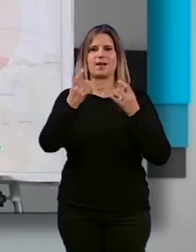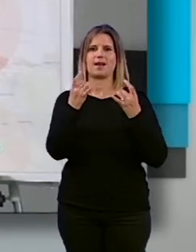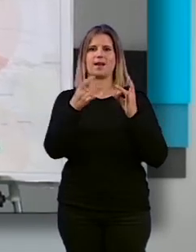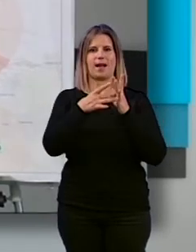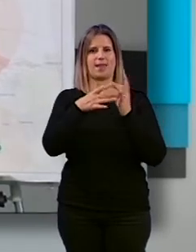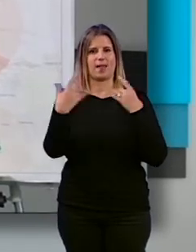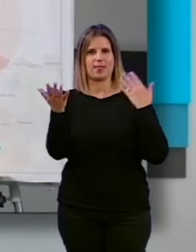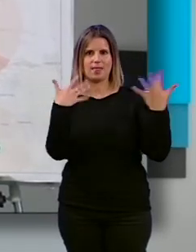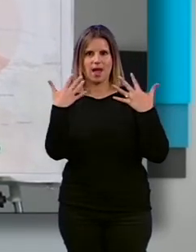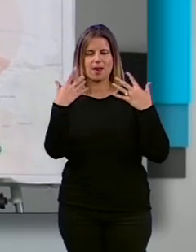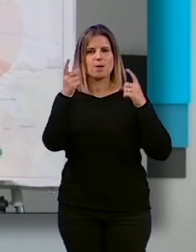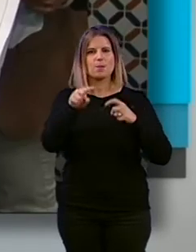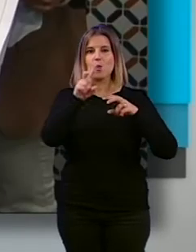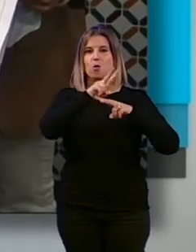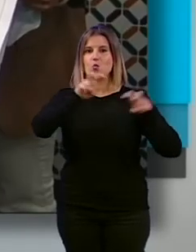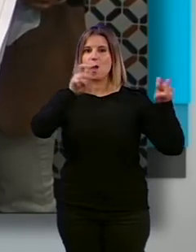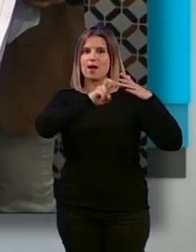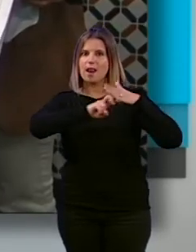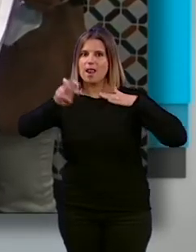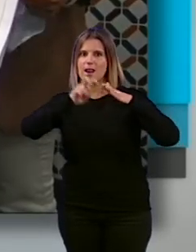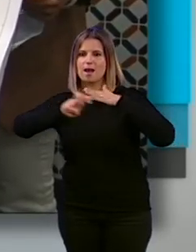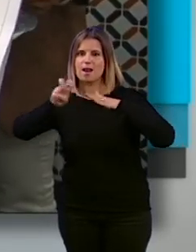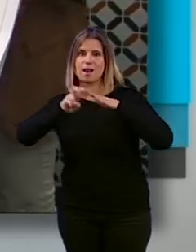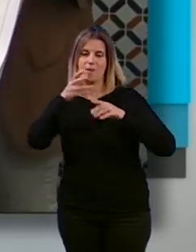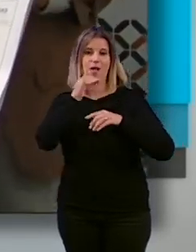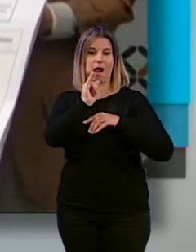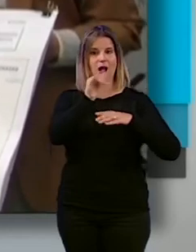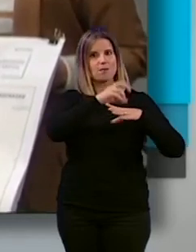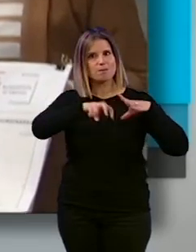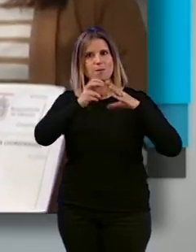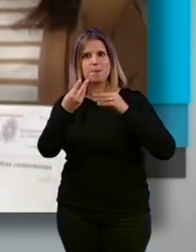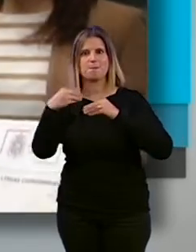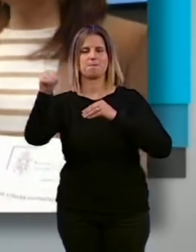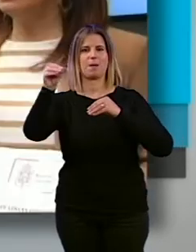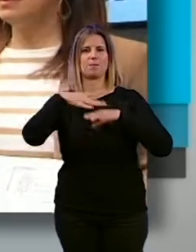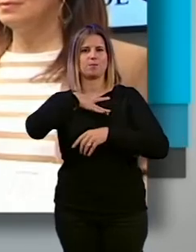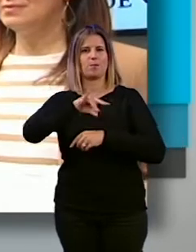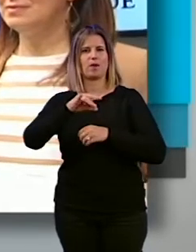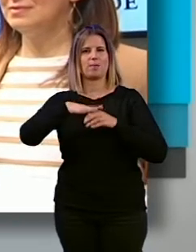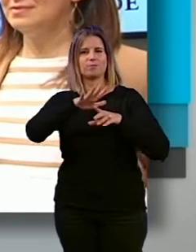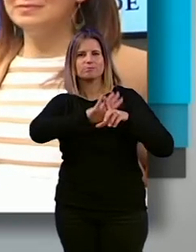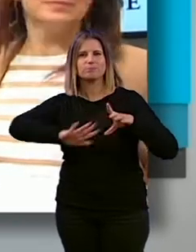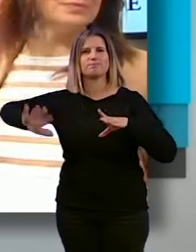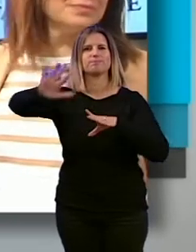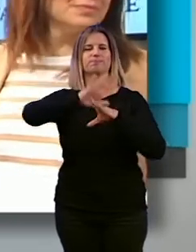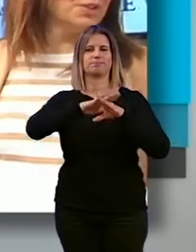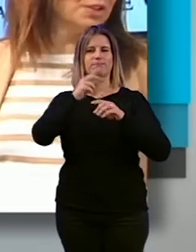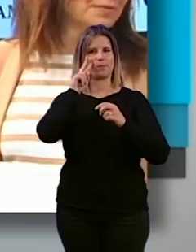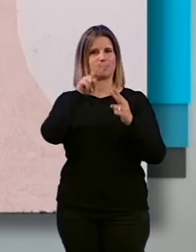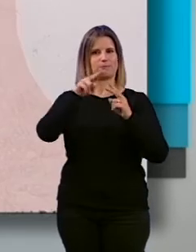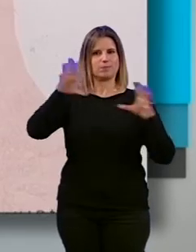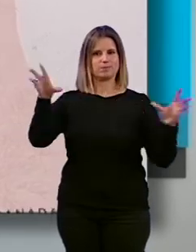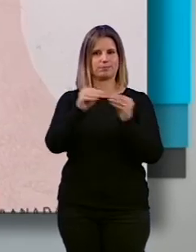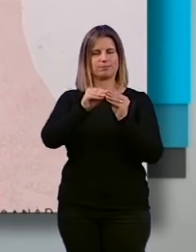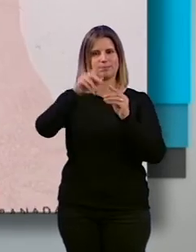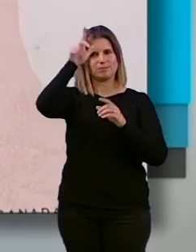La incorporación de nuevas líneas metropolitanas, sumando líneas que ya existen, permitirán el desarrollo de estos corredores con una visión metropolitana que